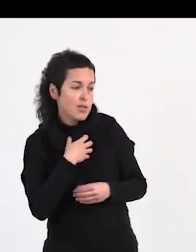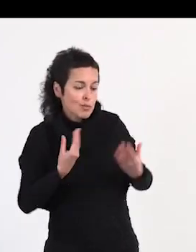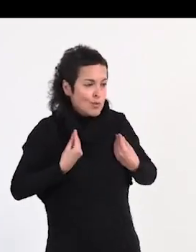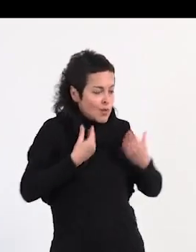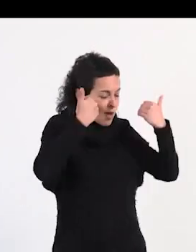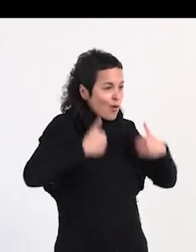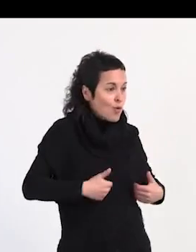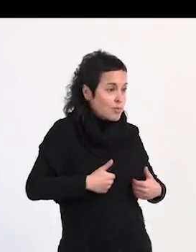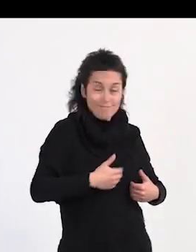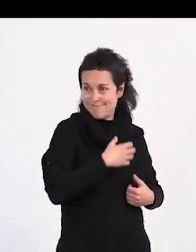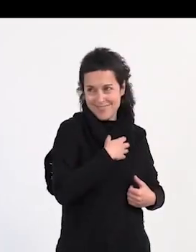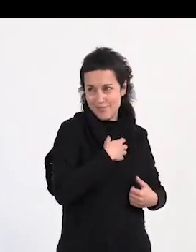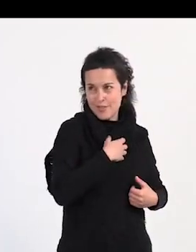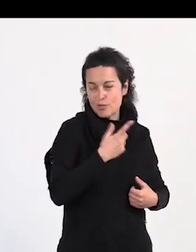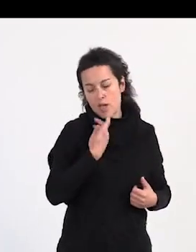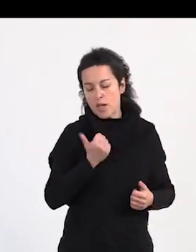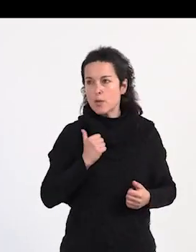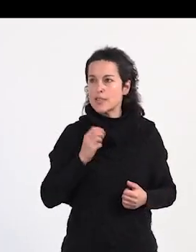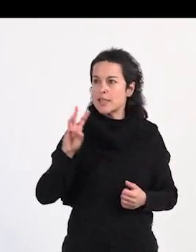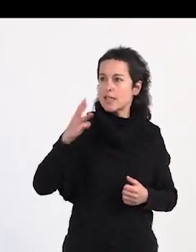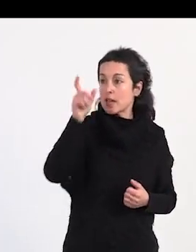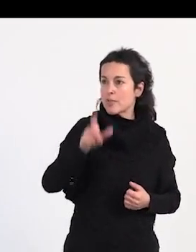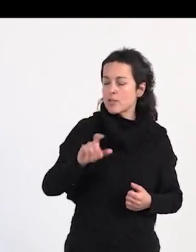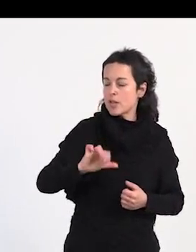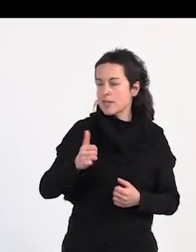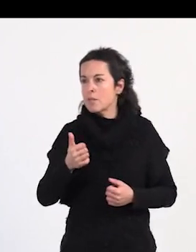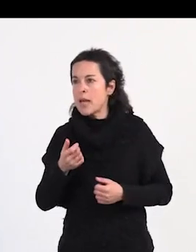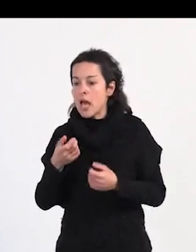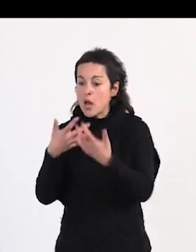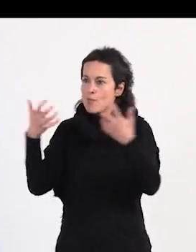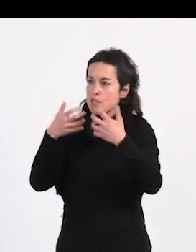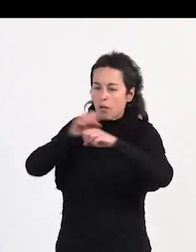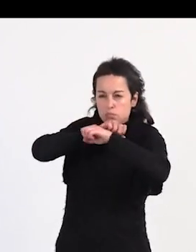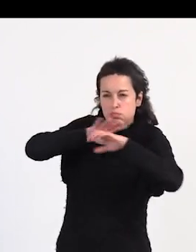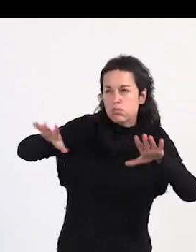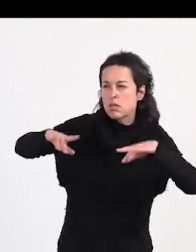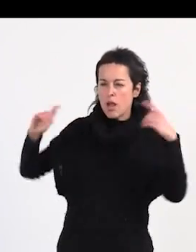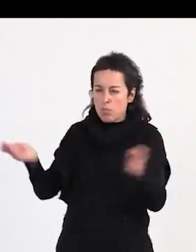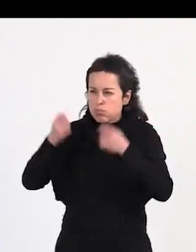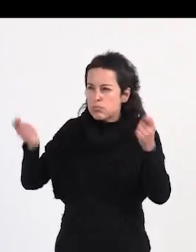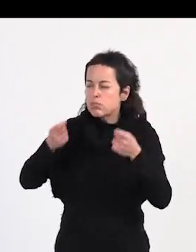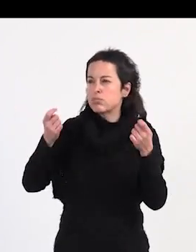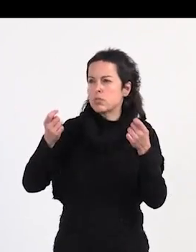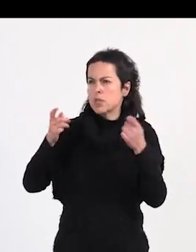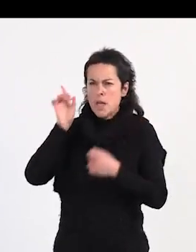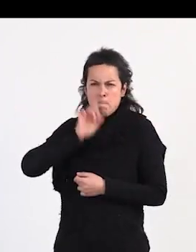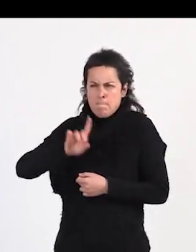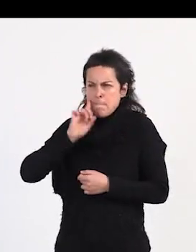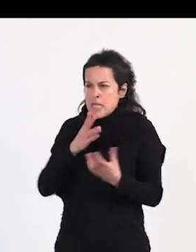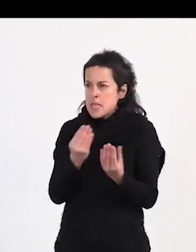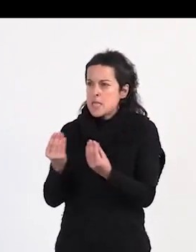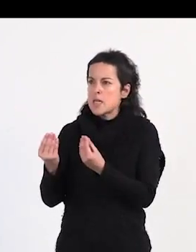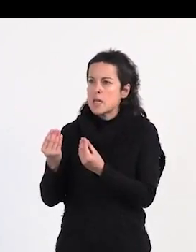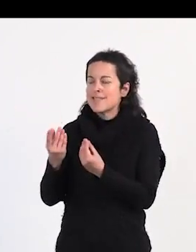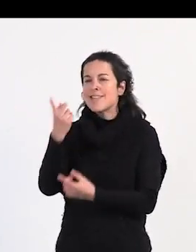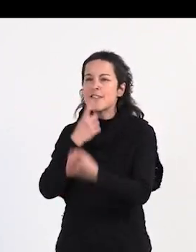su vida utilizas las terceras personas para enviar un mensaje mediático, sensacionalista, cargado de mentiras y de